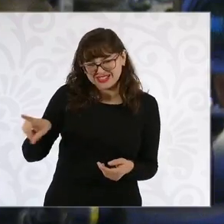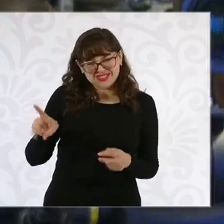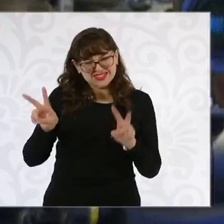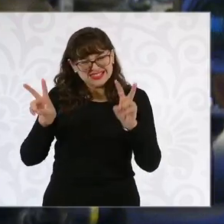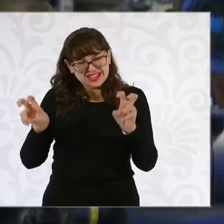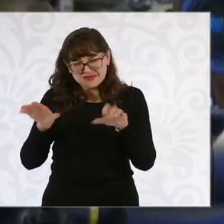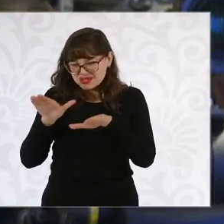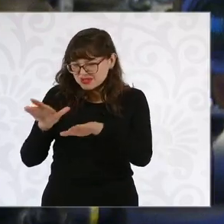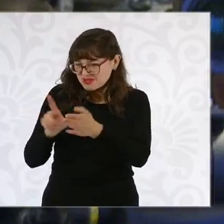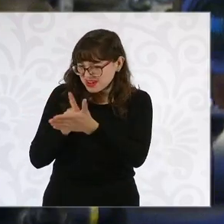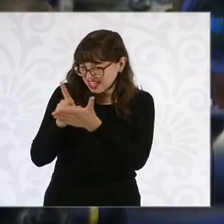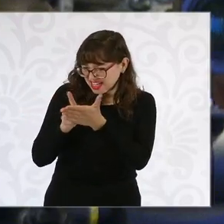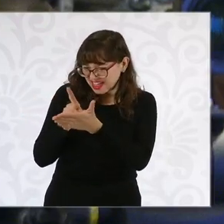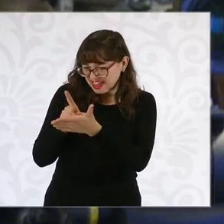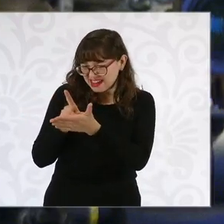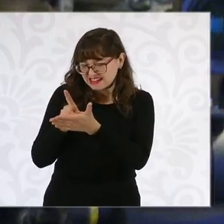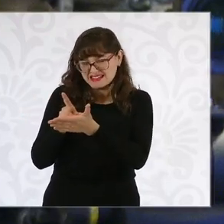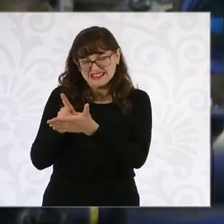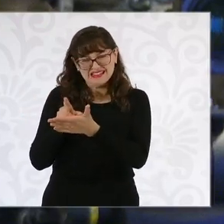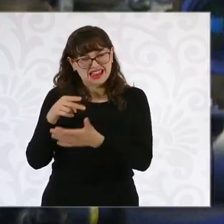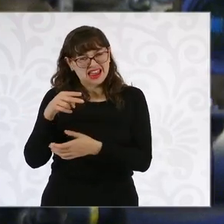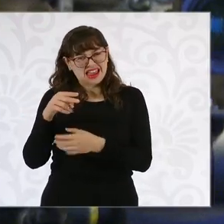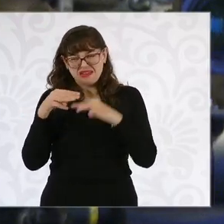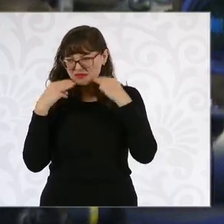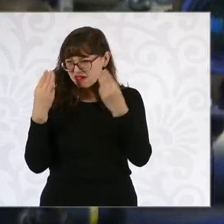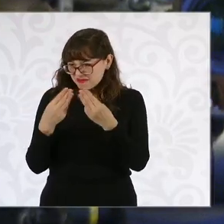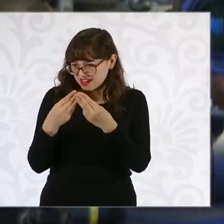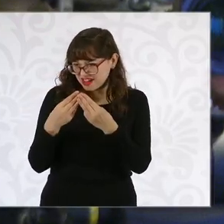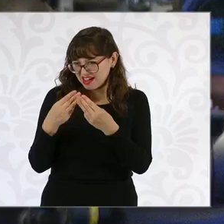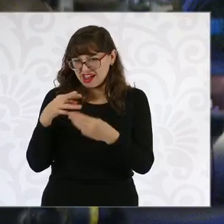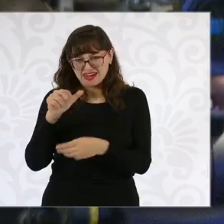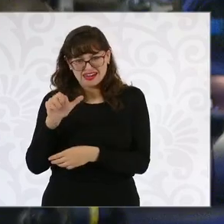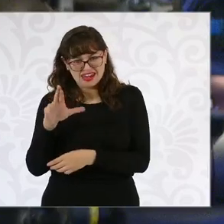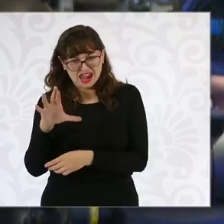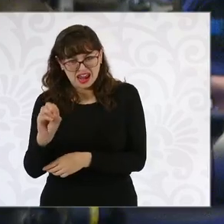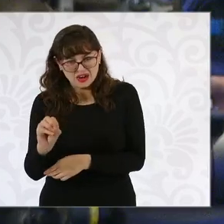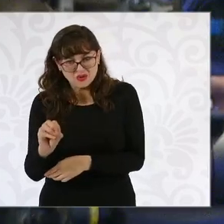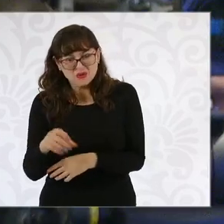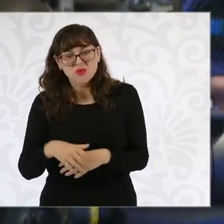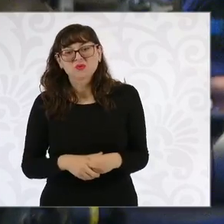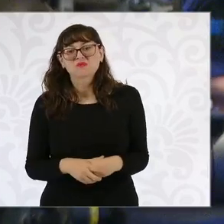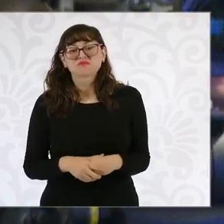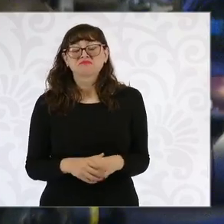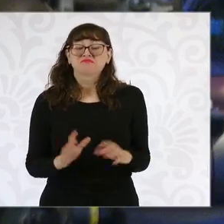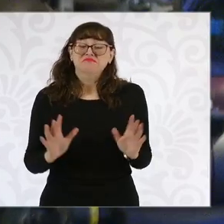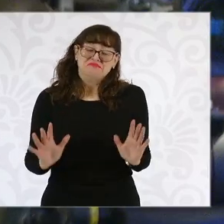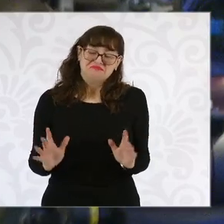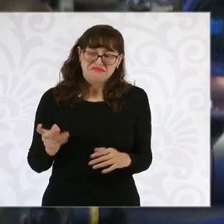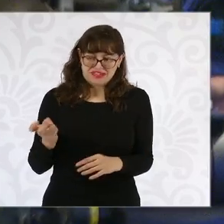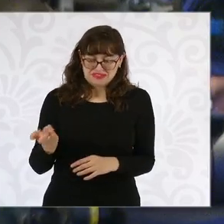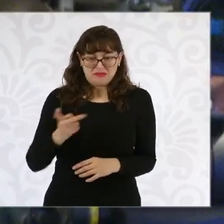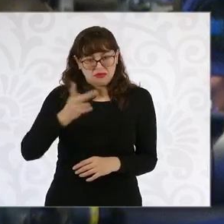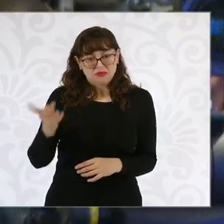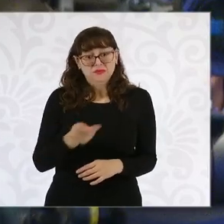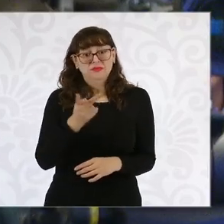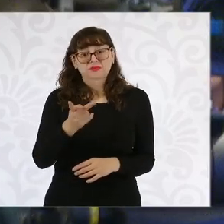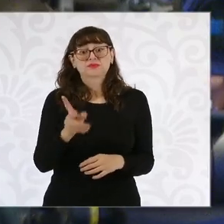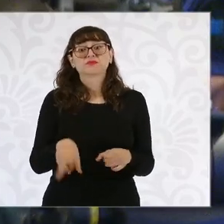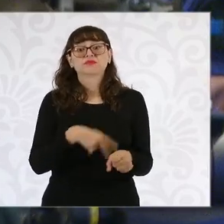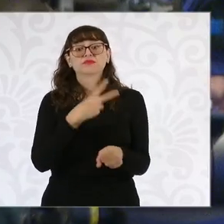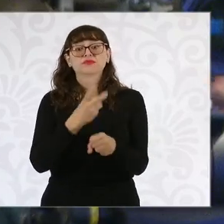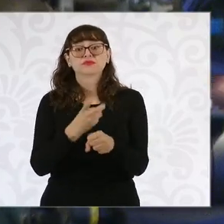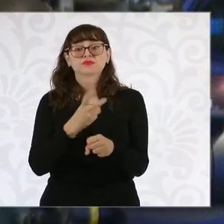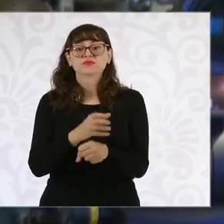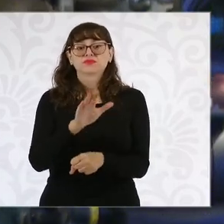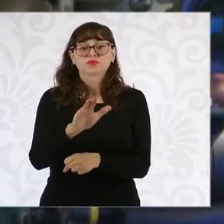de la pacificación del país. ¿Ha considerado pactar con el crimen organizado? Desde luego no en los términos en los que lo hizo